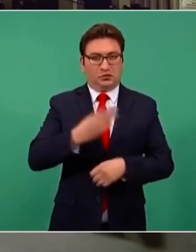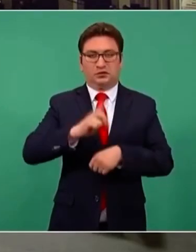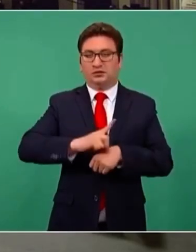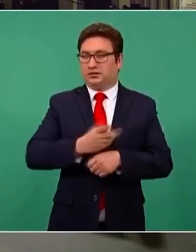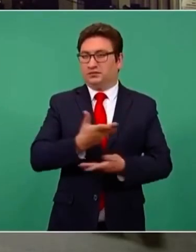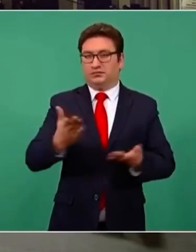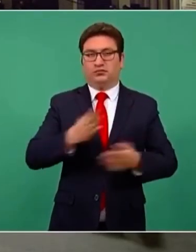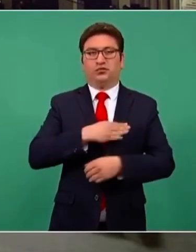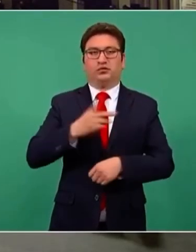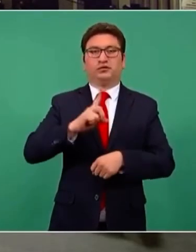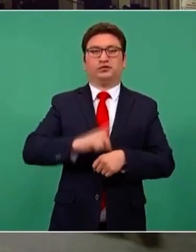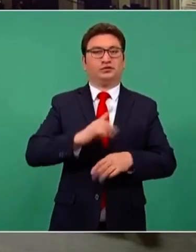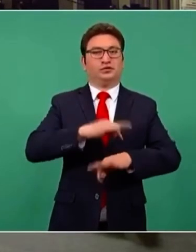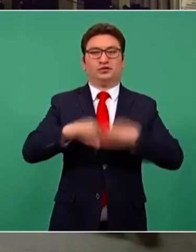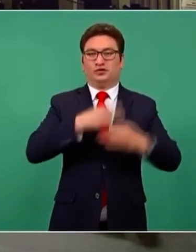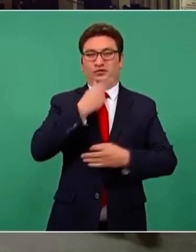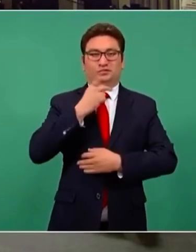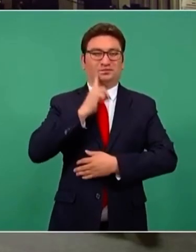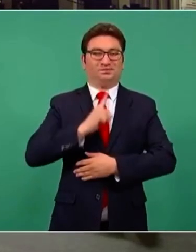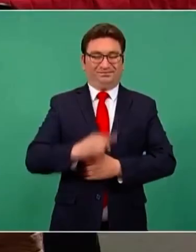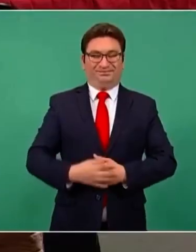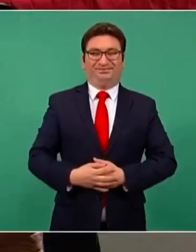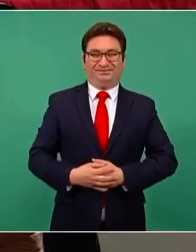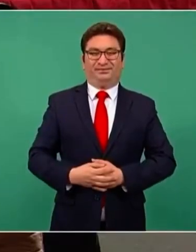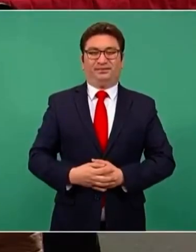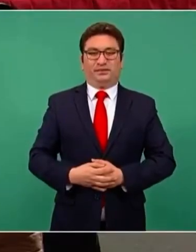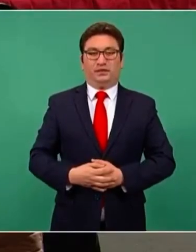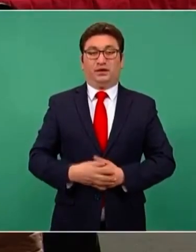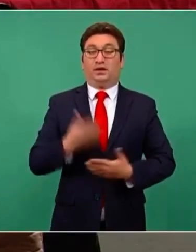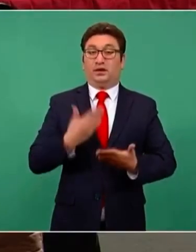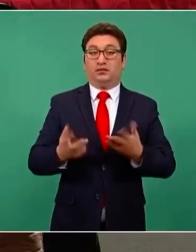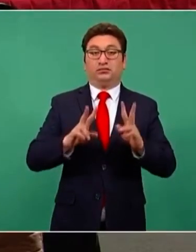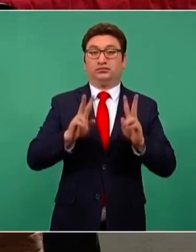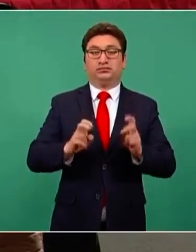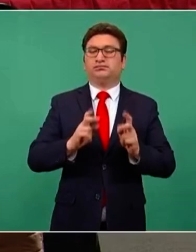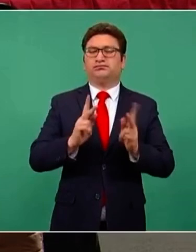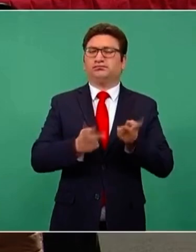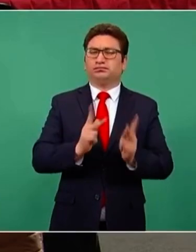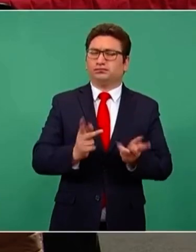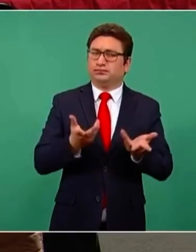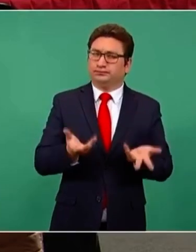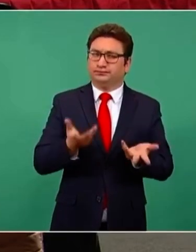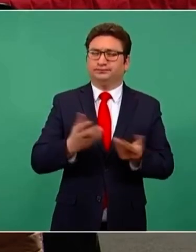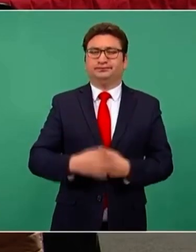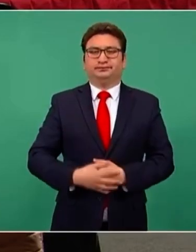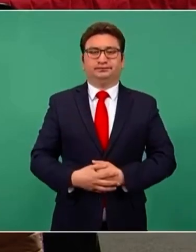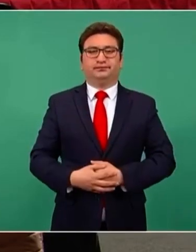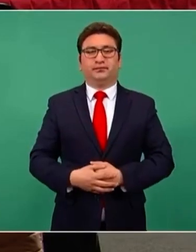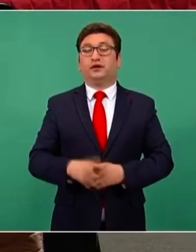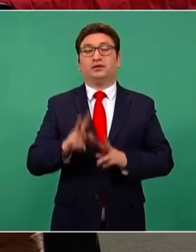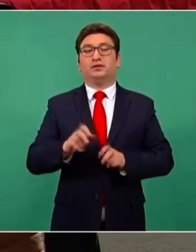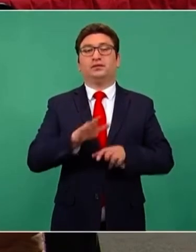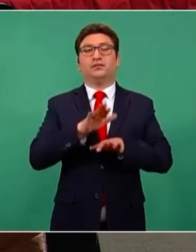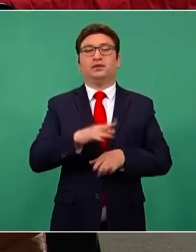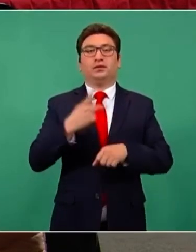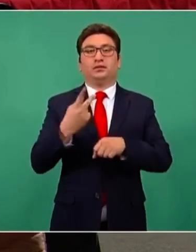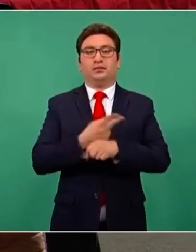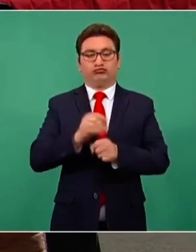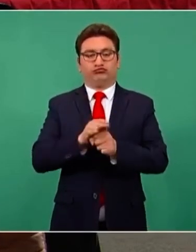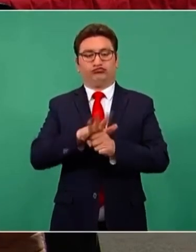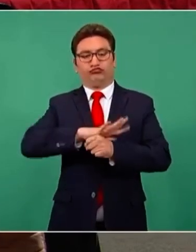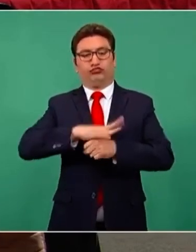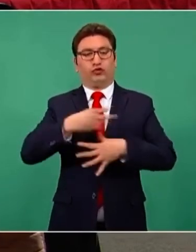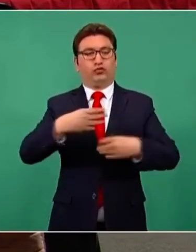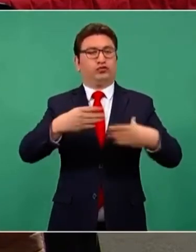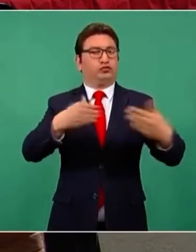Muy buenos días tengan todas y todos ustedes. Vamos a comentar sobre la situación de la pandemia de COVID